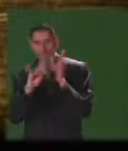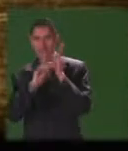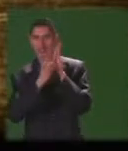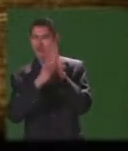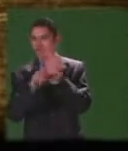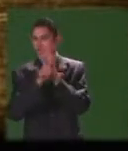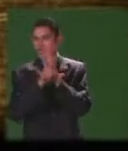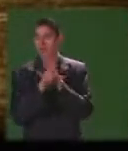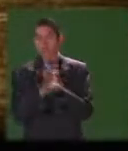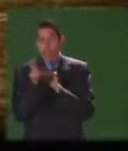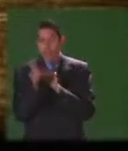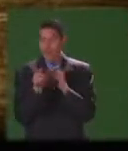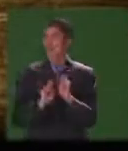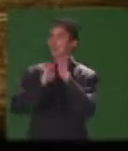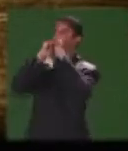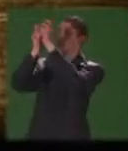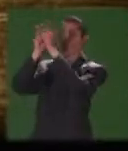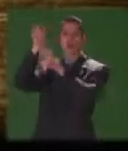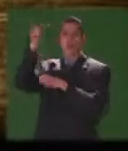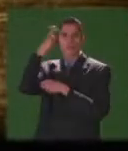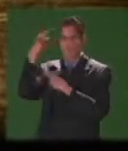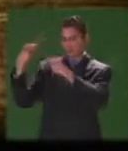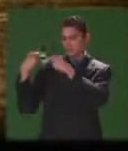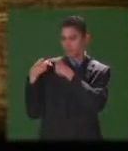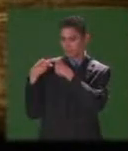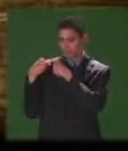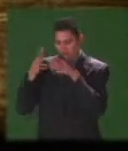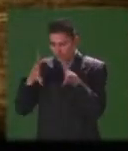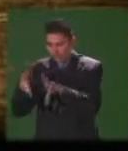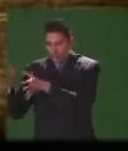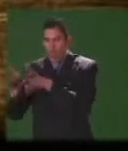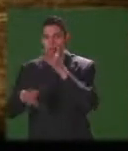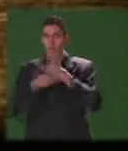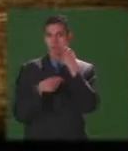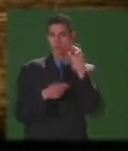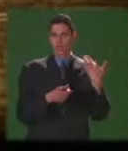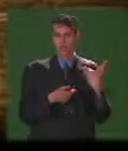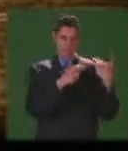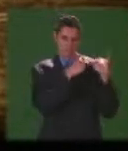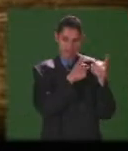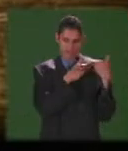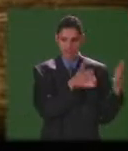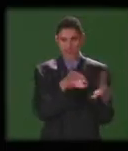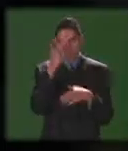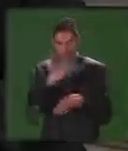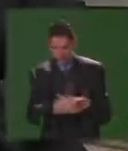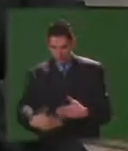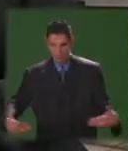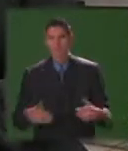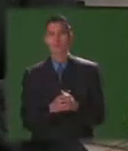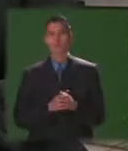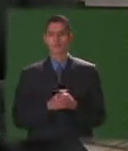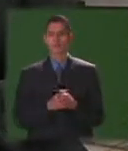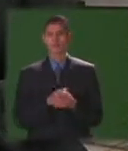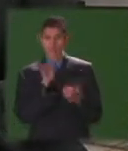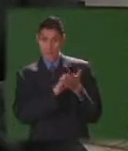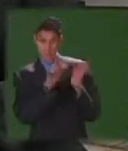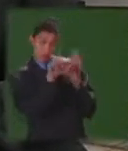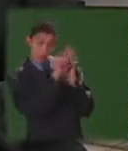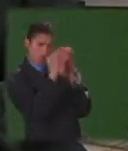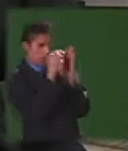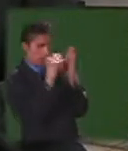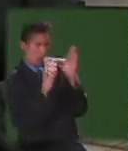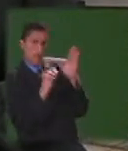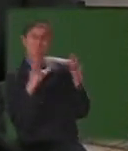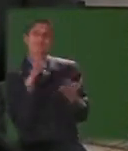educación como una de las funciones del Estado y obligación de los padres para con sus hijos como parte entonces de esta